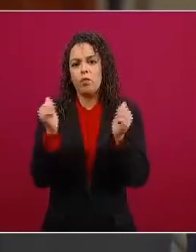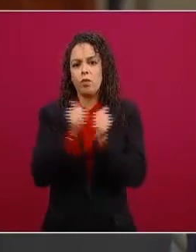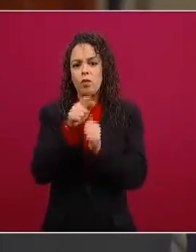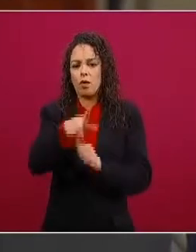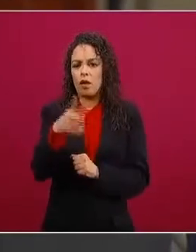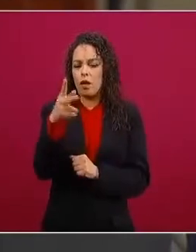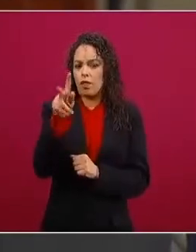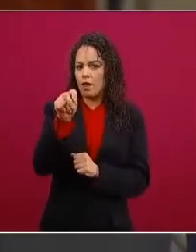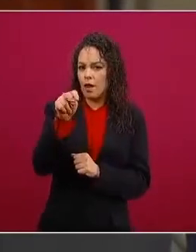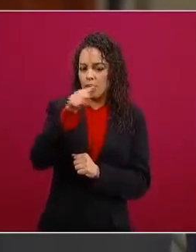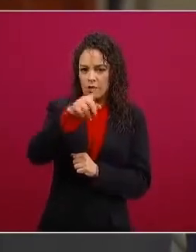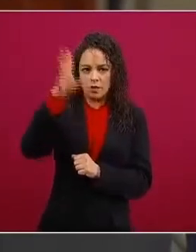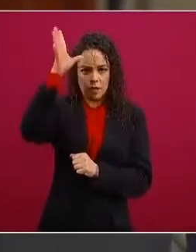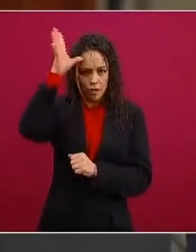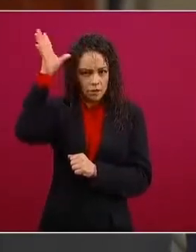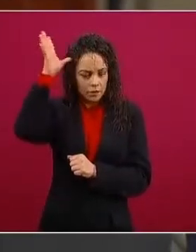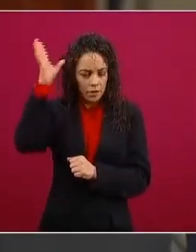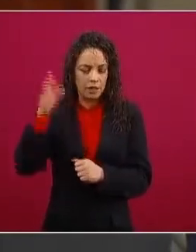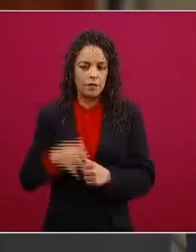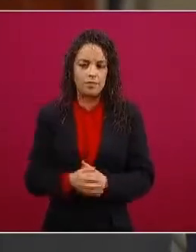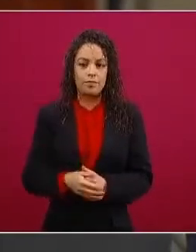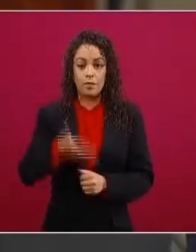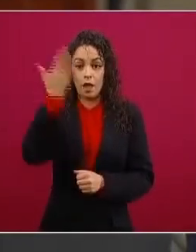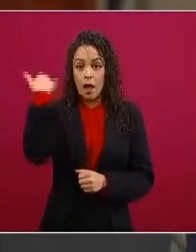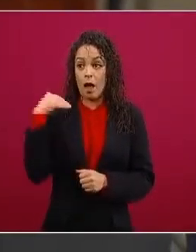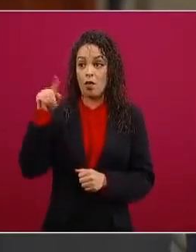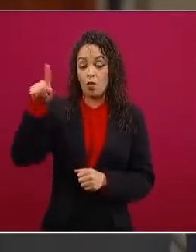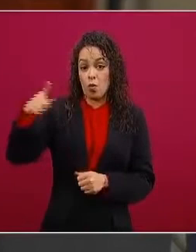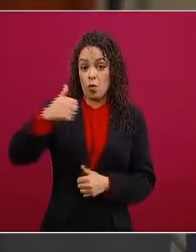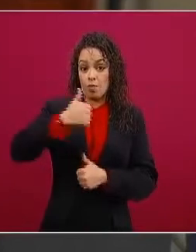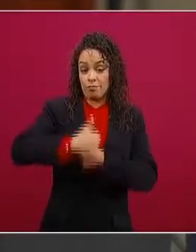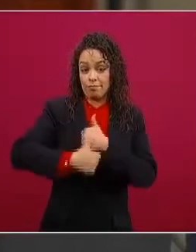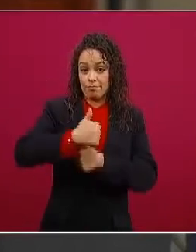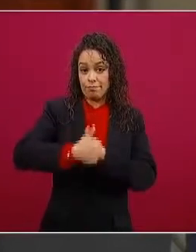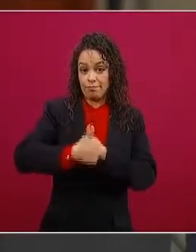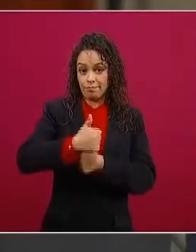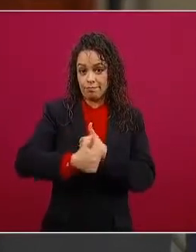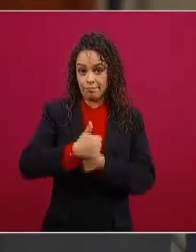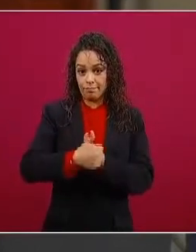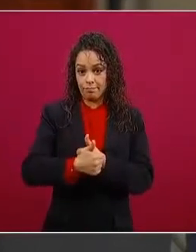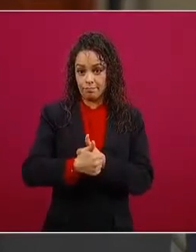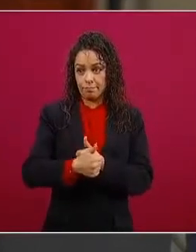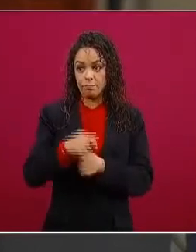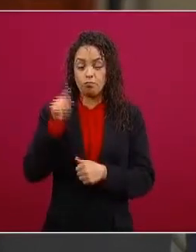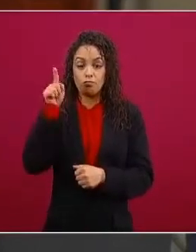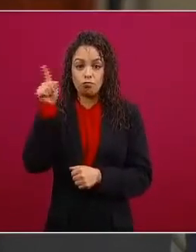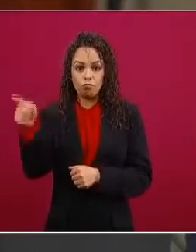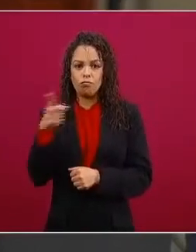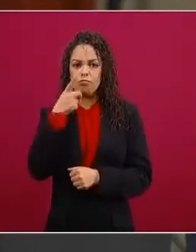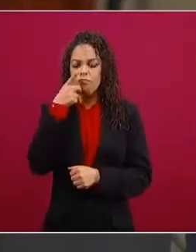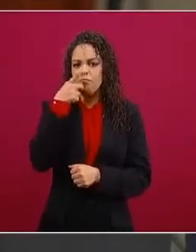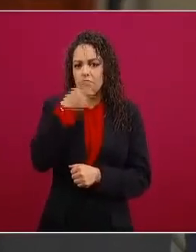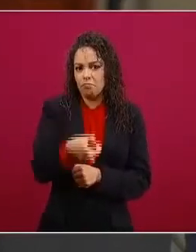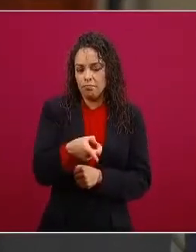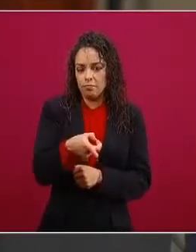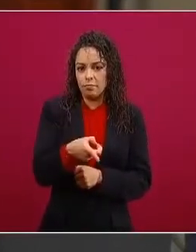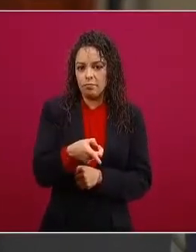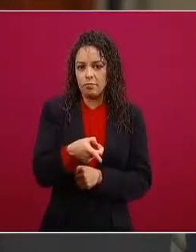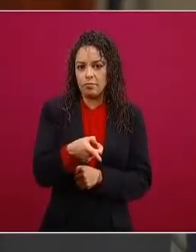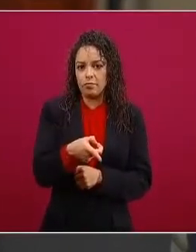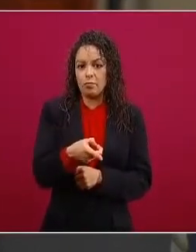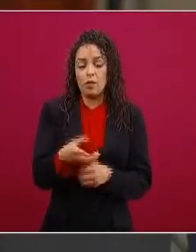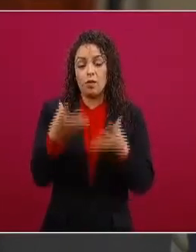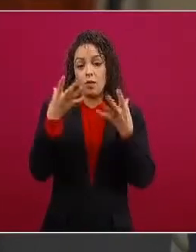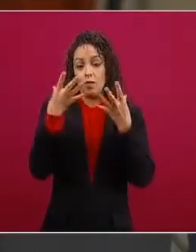también cuando era candidato hizo varias referencias a que grandes empresas o sea hacían mucho